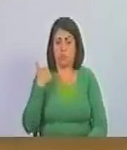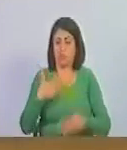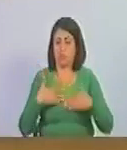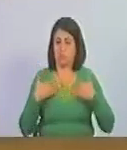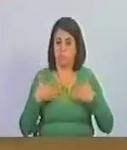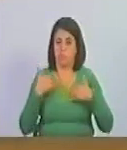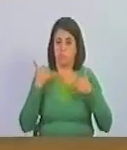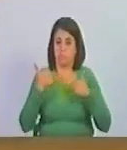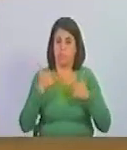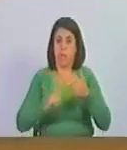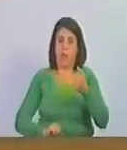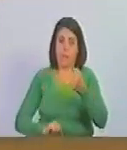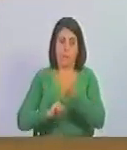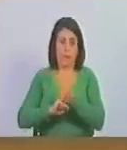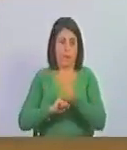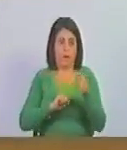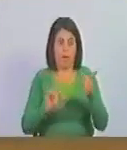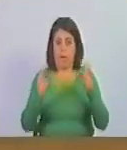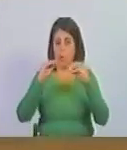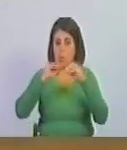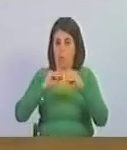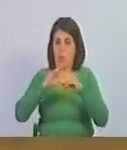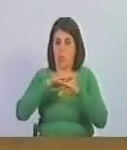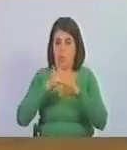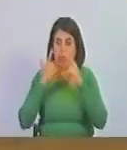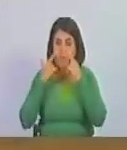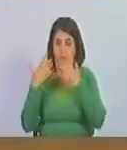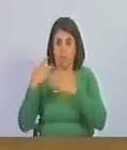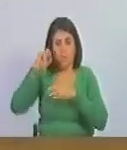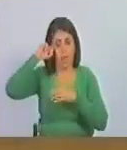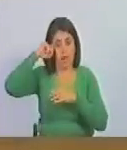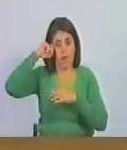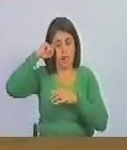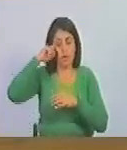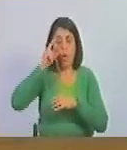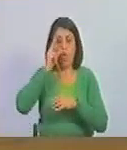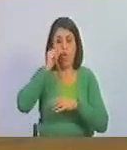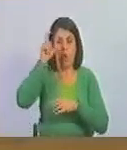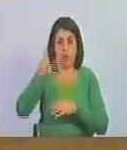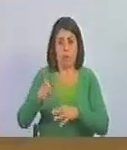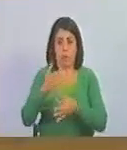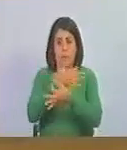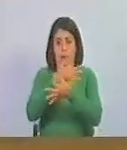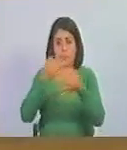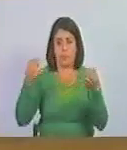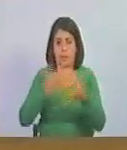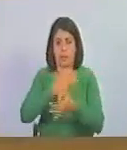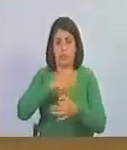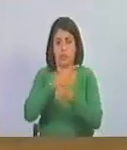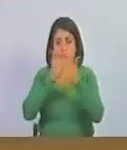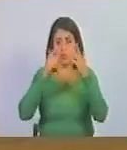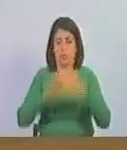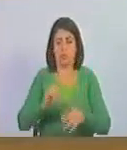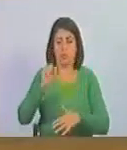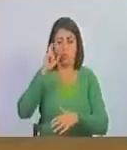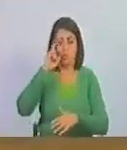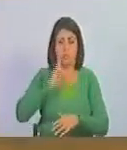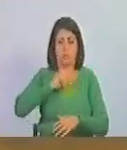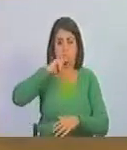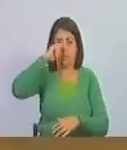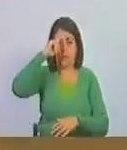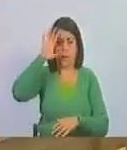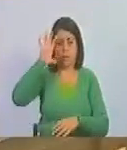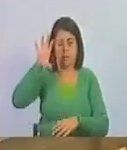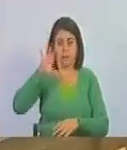poder apoyar este acuerdo, el recuerdo de ese hombre extraordinario que es nuestro libertador y padre de la